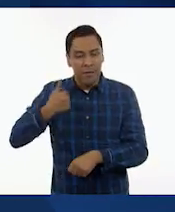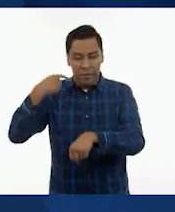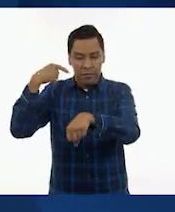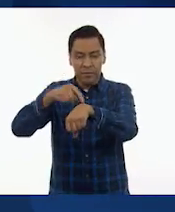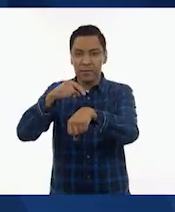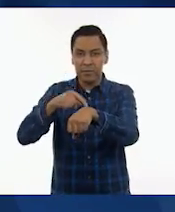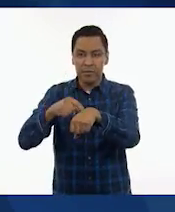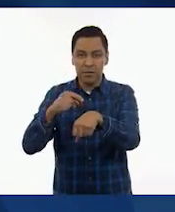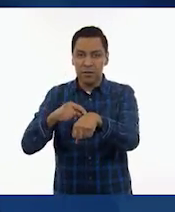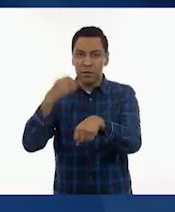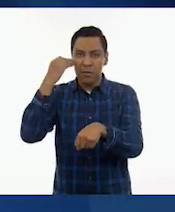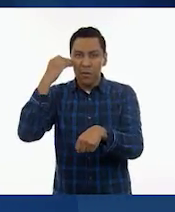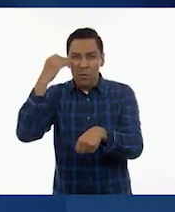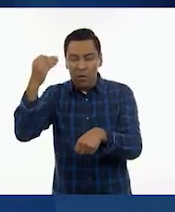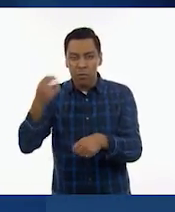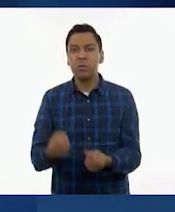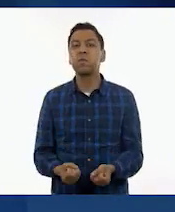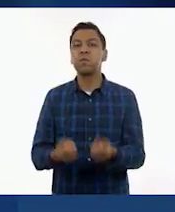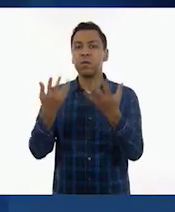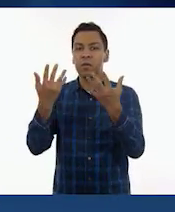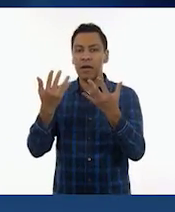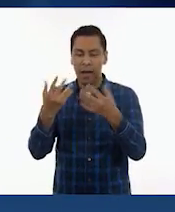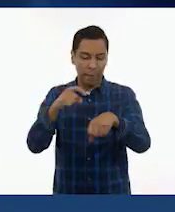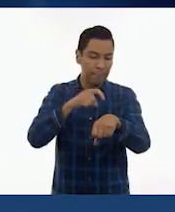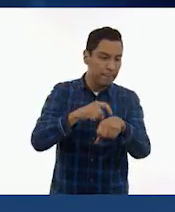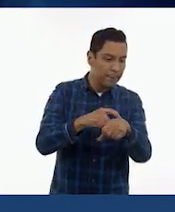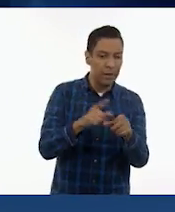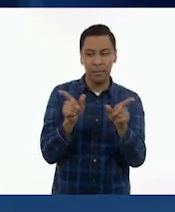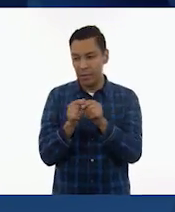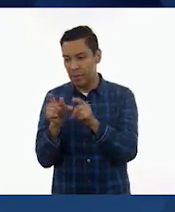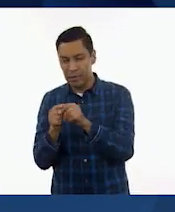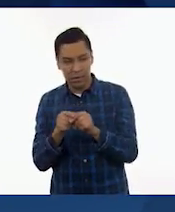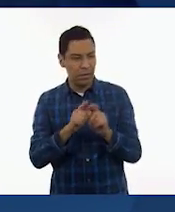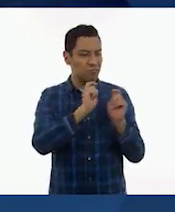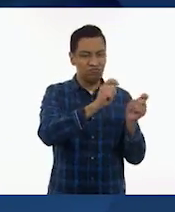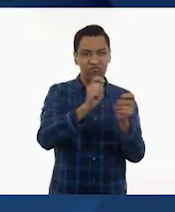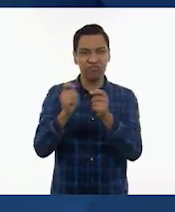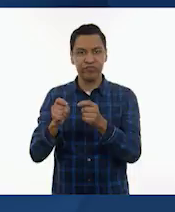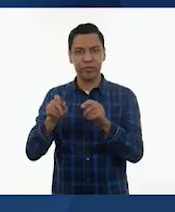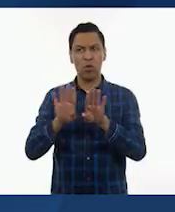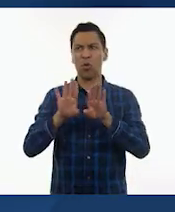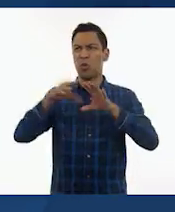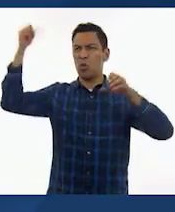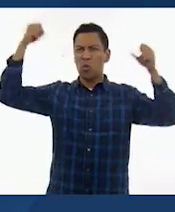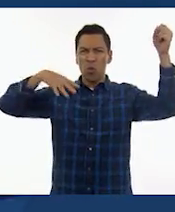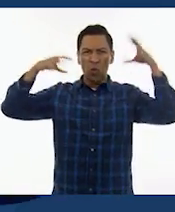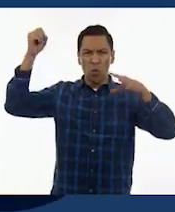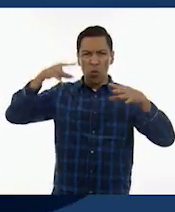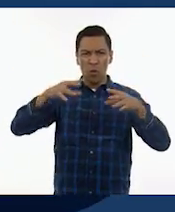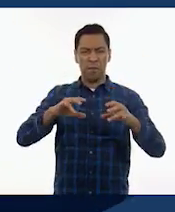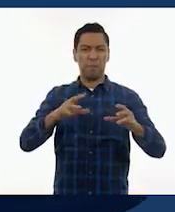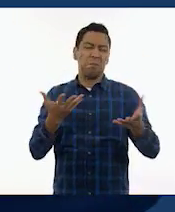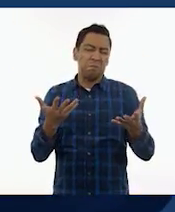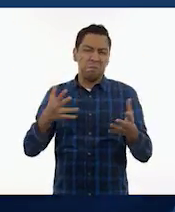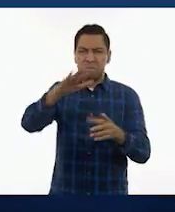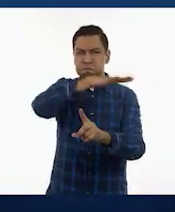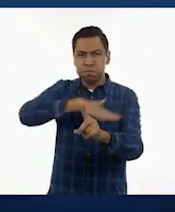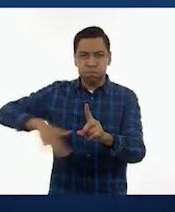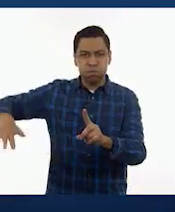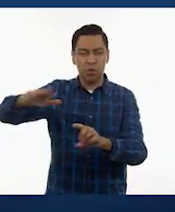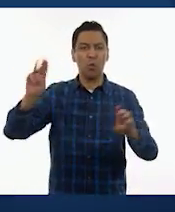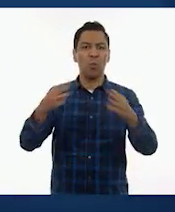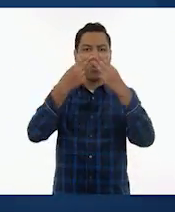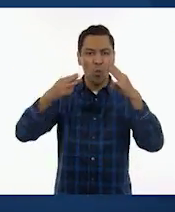total y al final, si es necesario, se afinan los últimos detalles, ya sea de escenografía, de interpretación, de